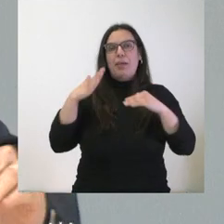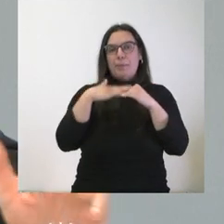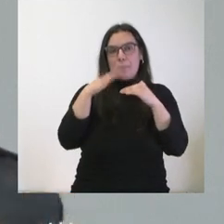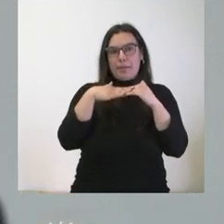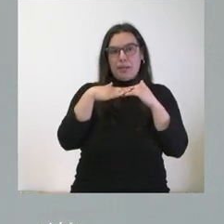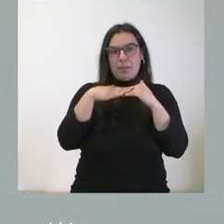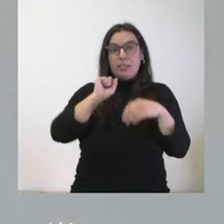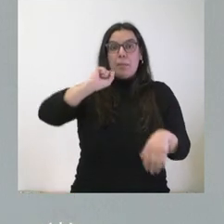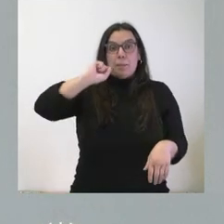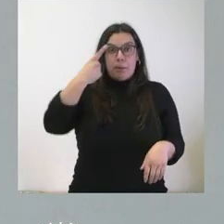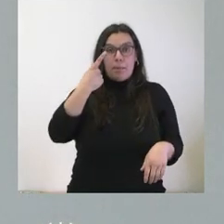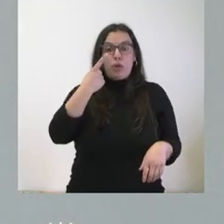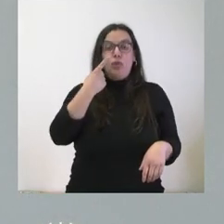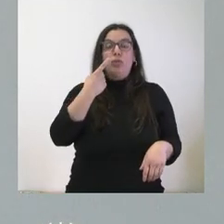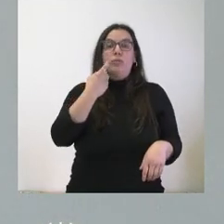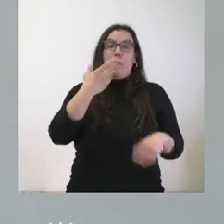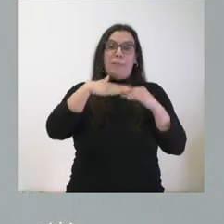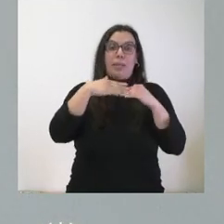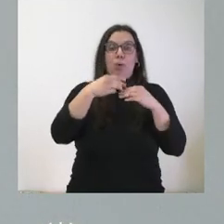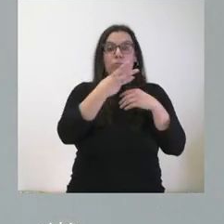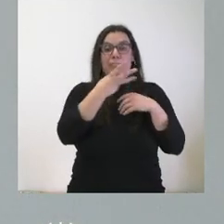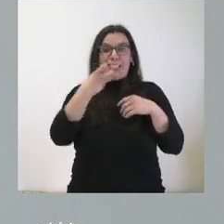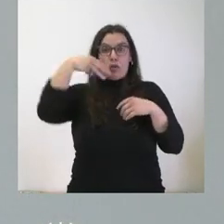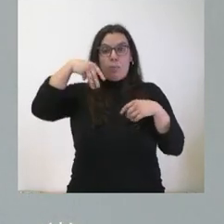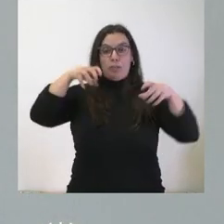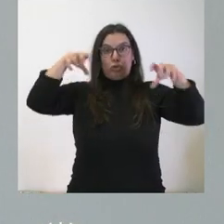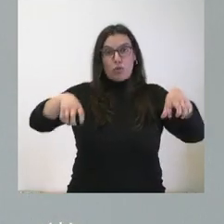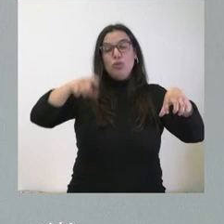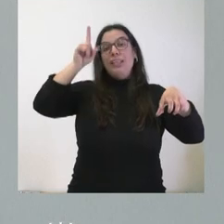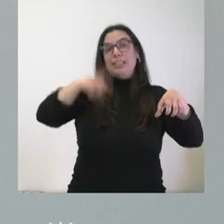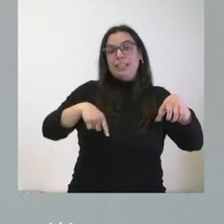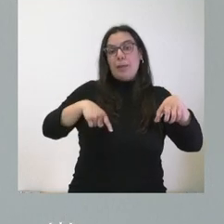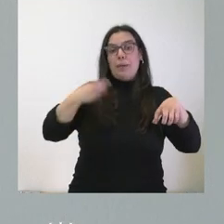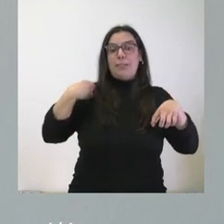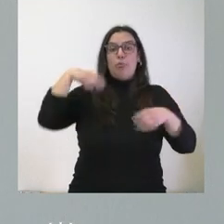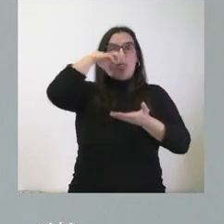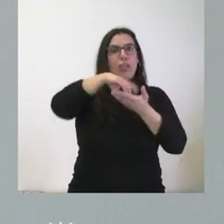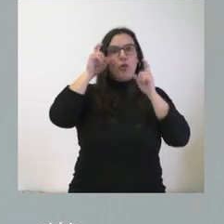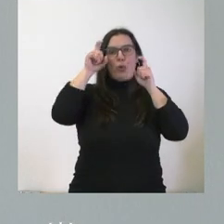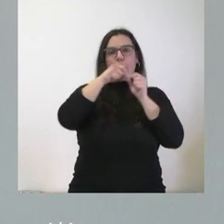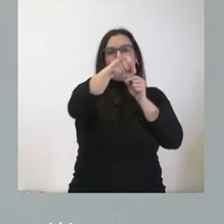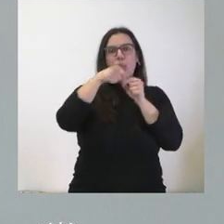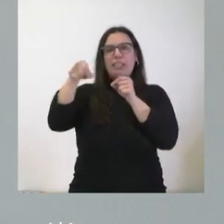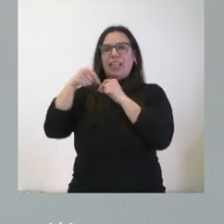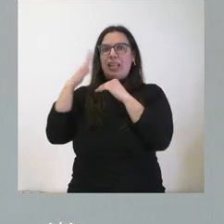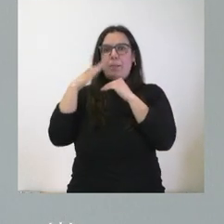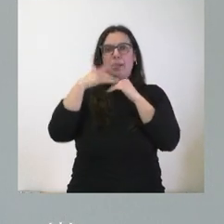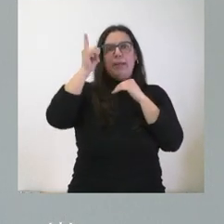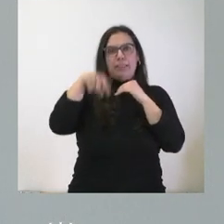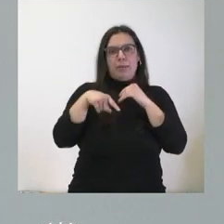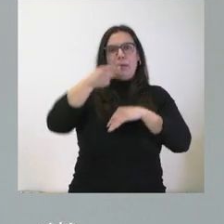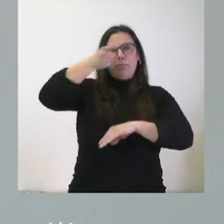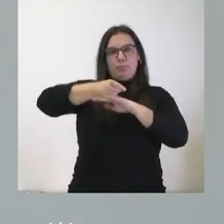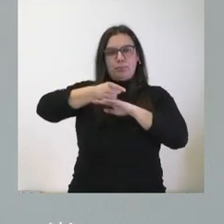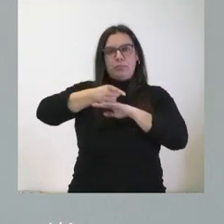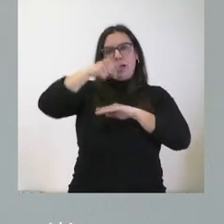primero entre establecimientos de al menos 300 metros y, segundo, de los establecimientos respecto de cualquier centro educativo de nuestra comunidad autónoma,